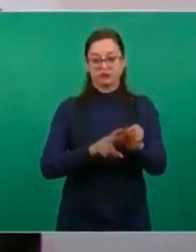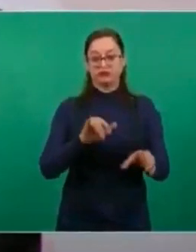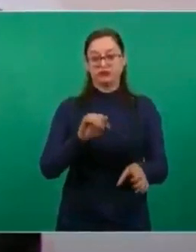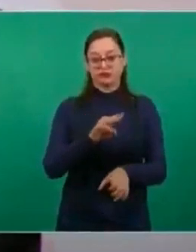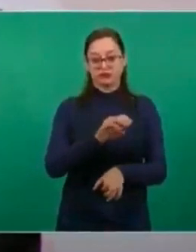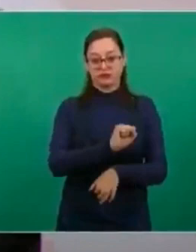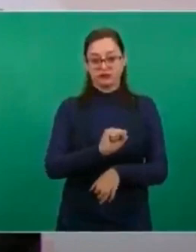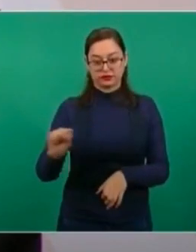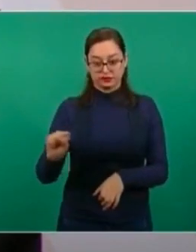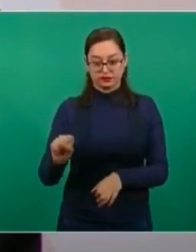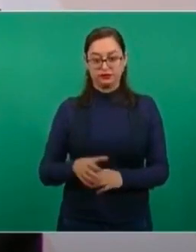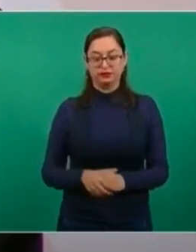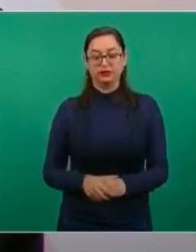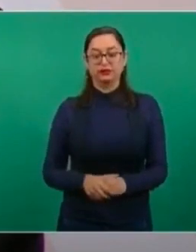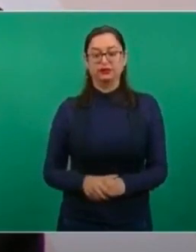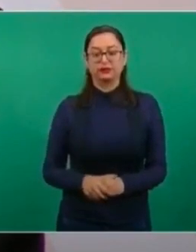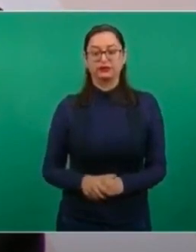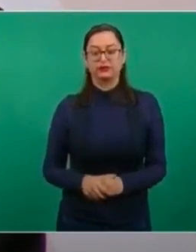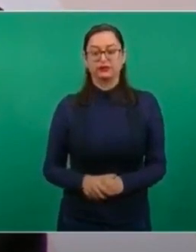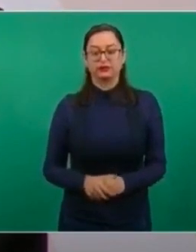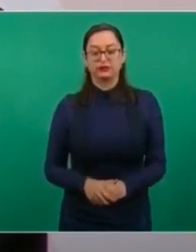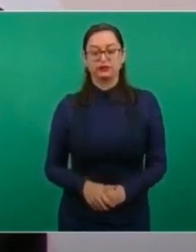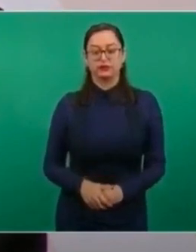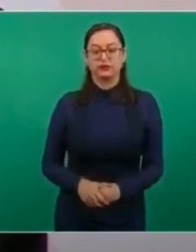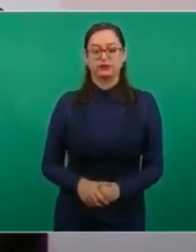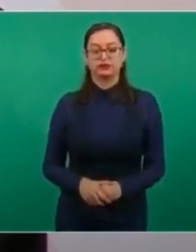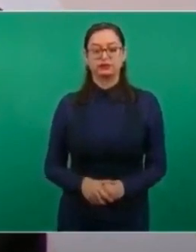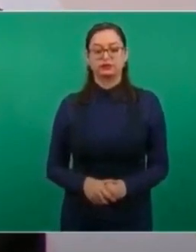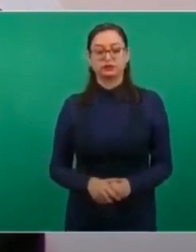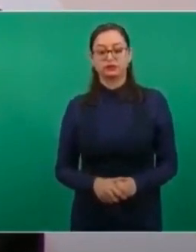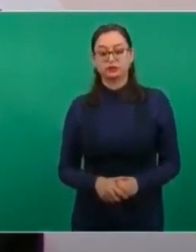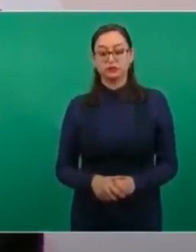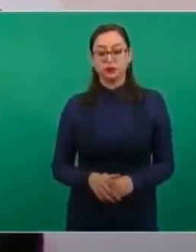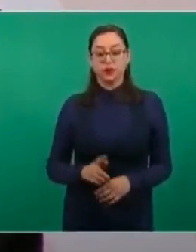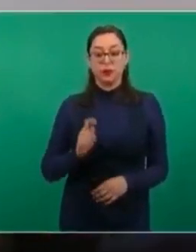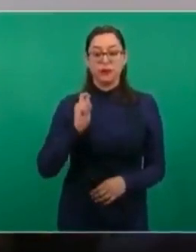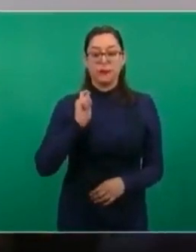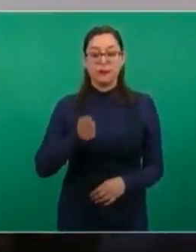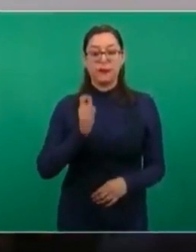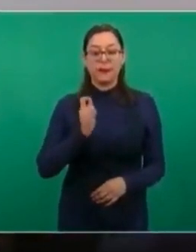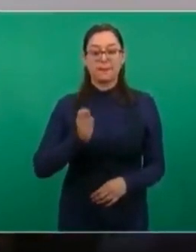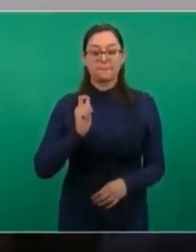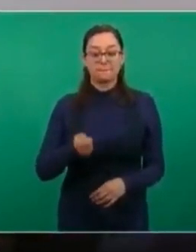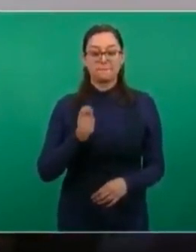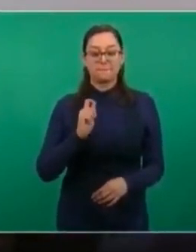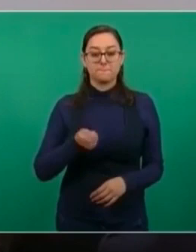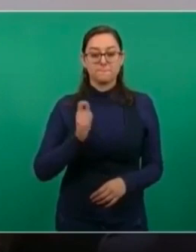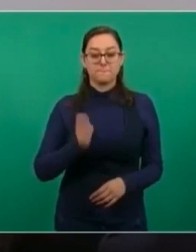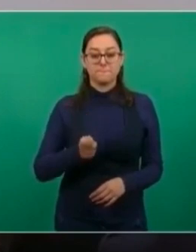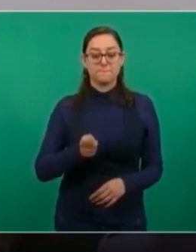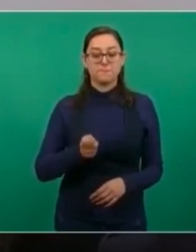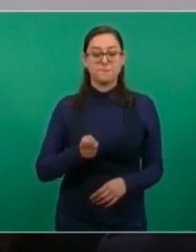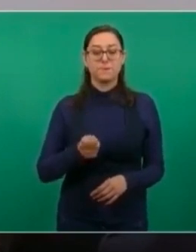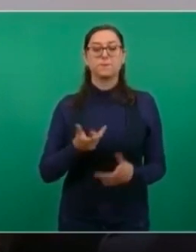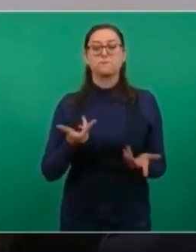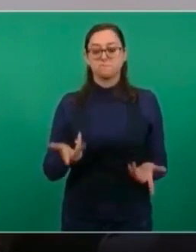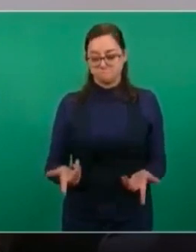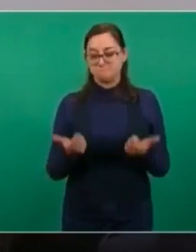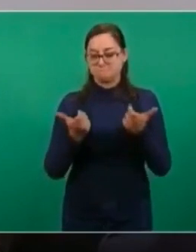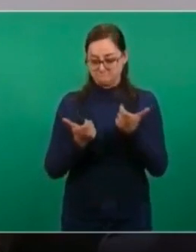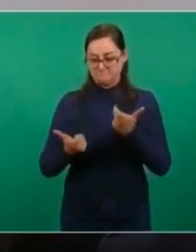al Seguro Social. Esto significa que hay